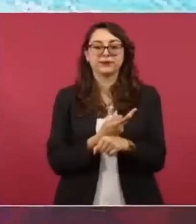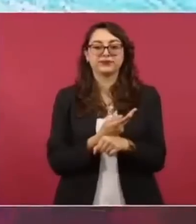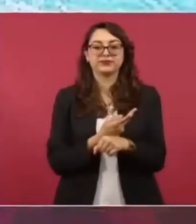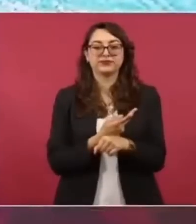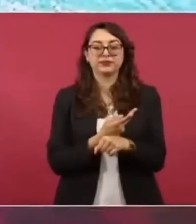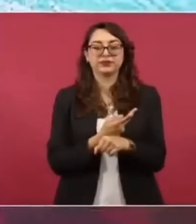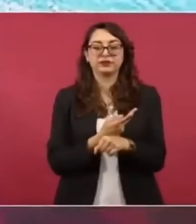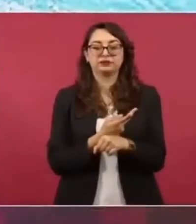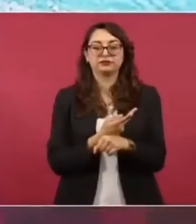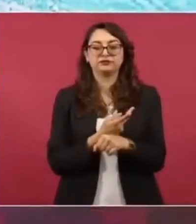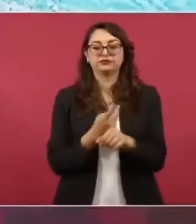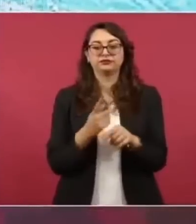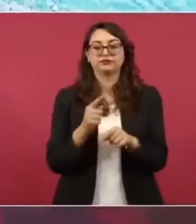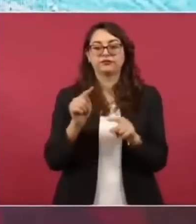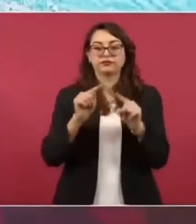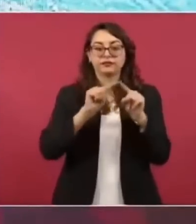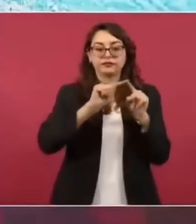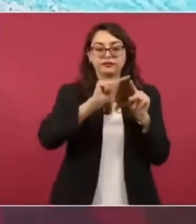es el tema